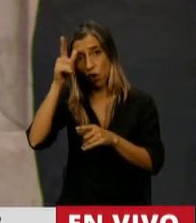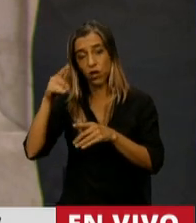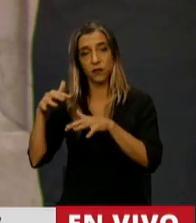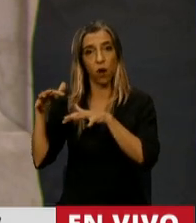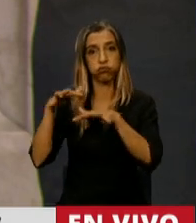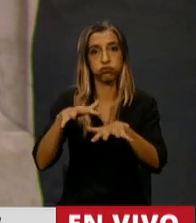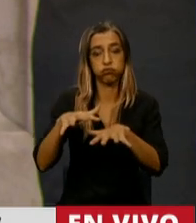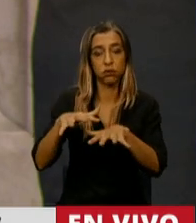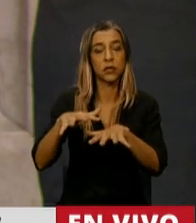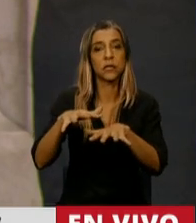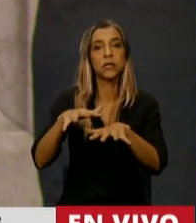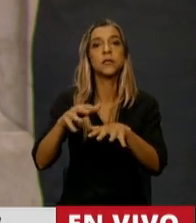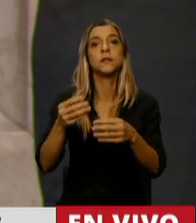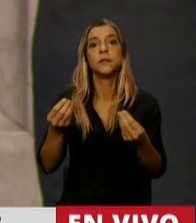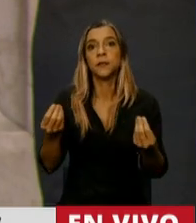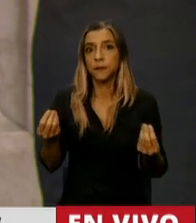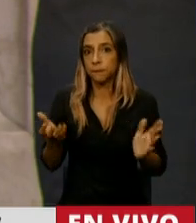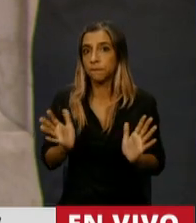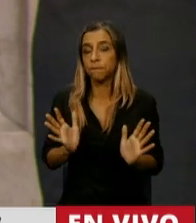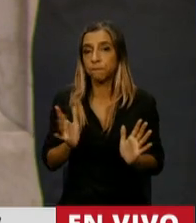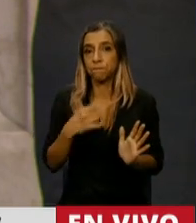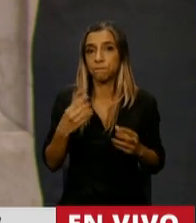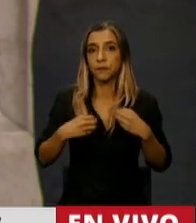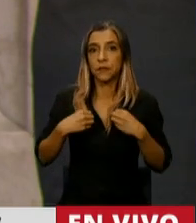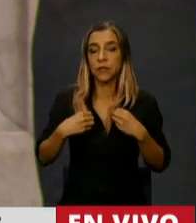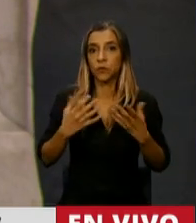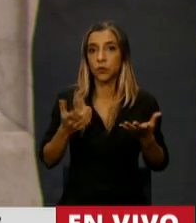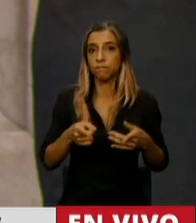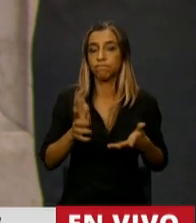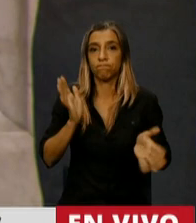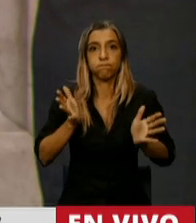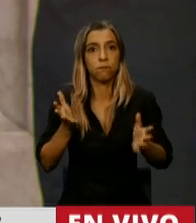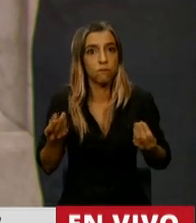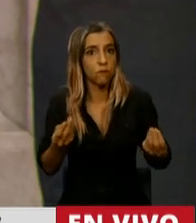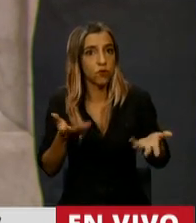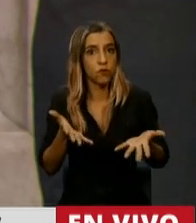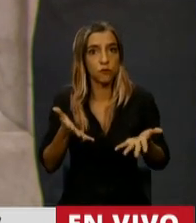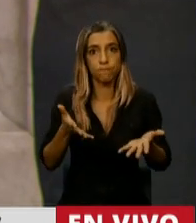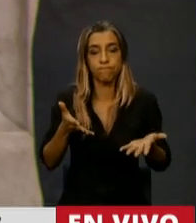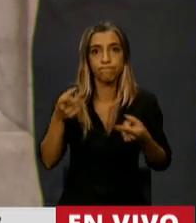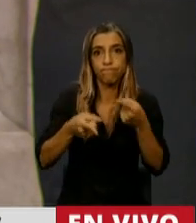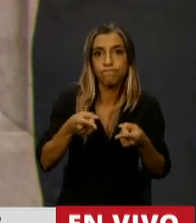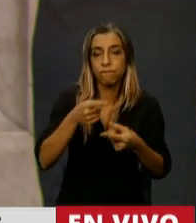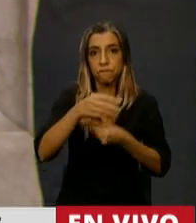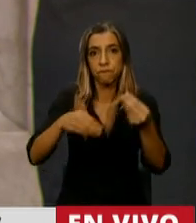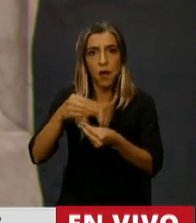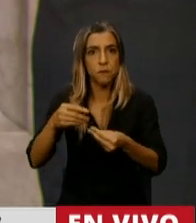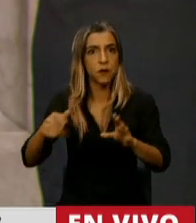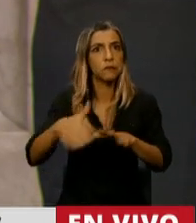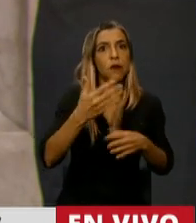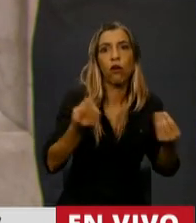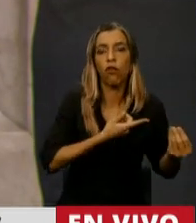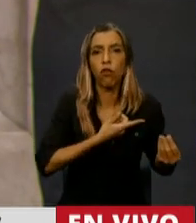porque esas familias no tienen a dónde ir. En el día de ayer el gobierno